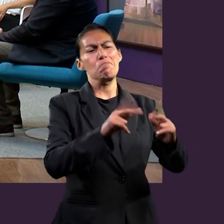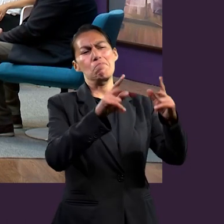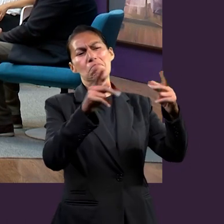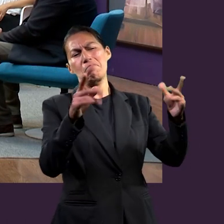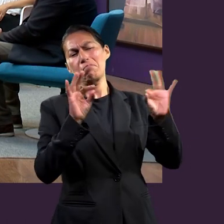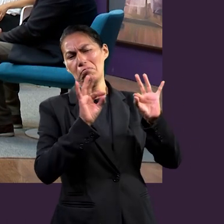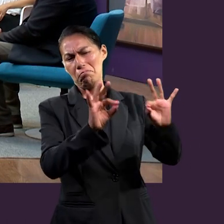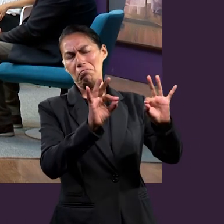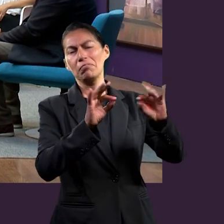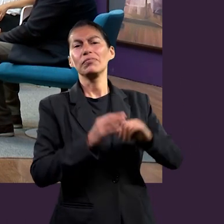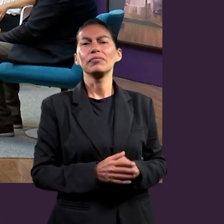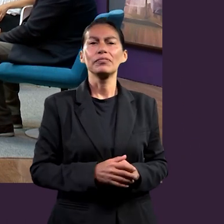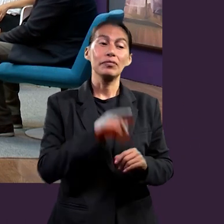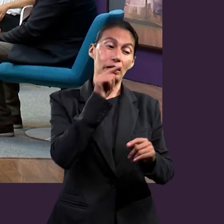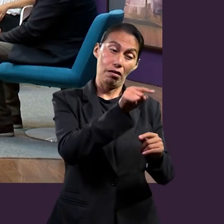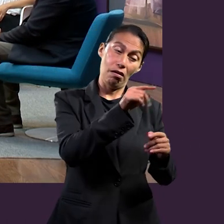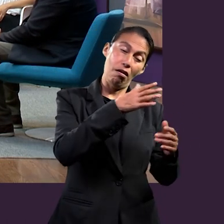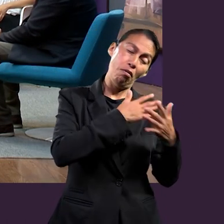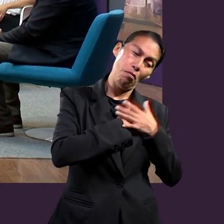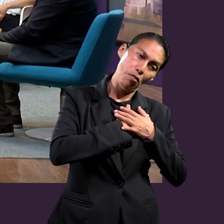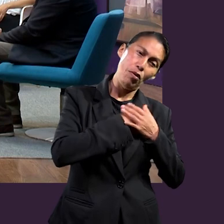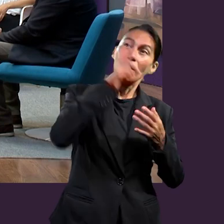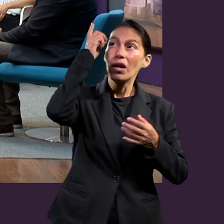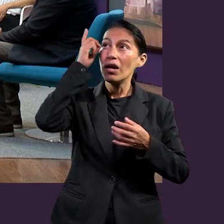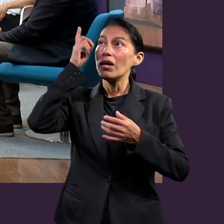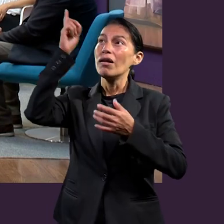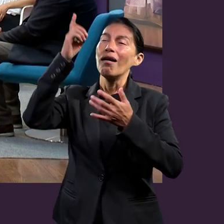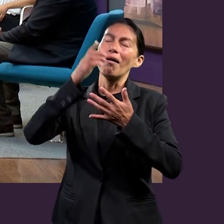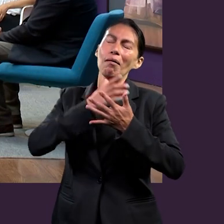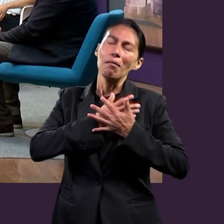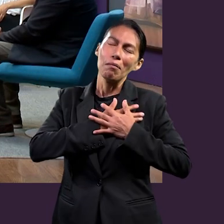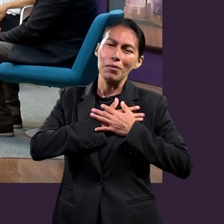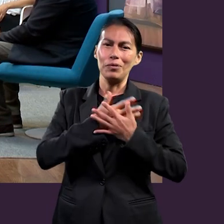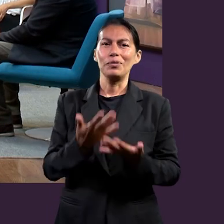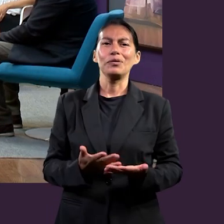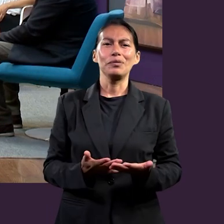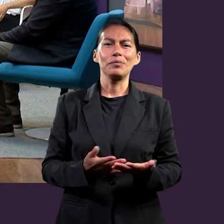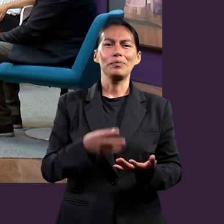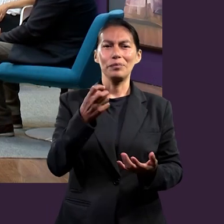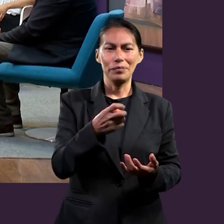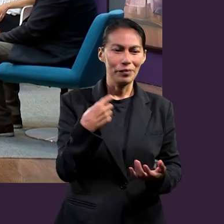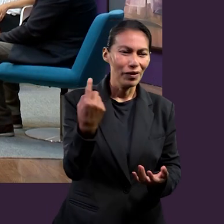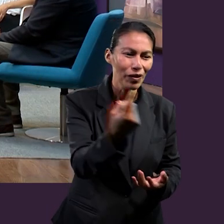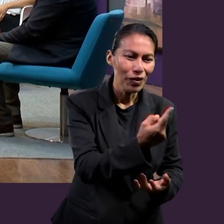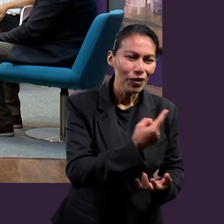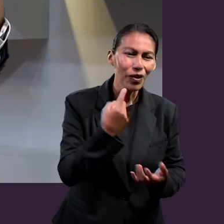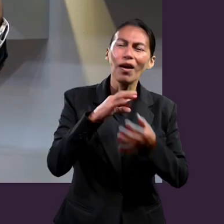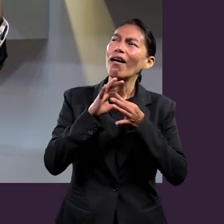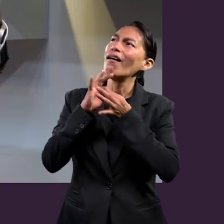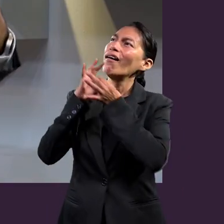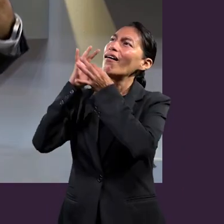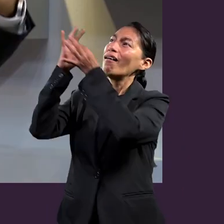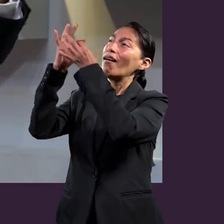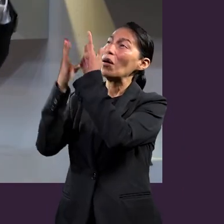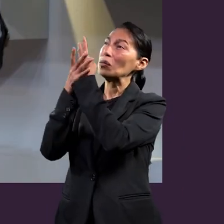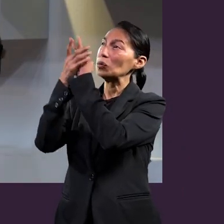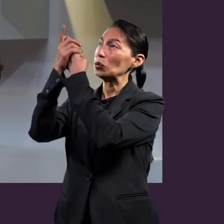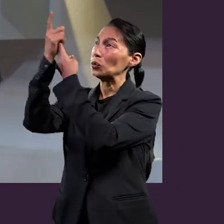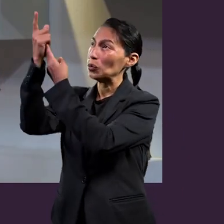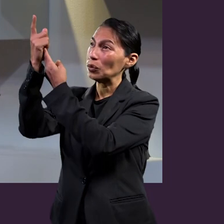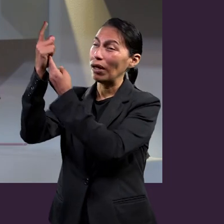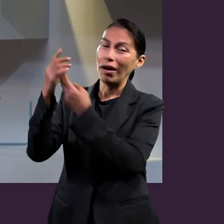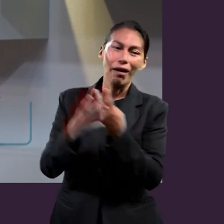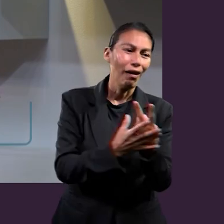amor a ella y, pues, por amor a Dios, ¿no? Entonces, cuando yo pienso en Dios, en este asunto de ser una sola carne, es ser mi